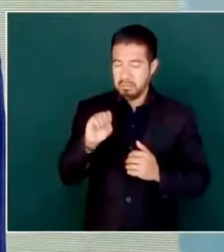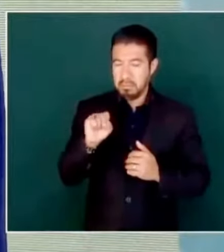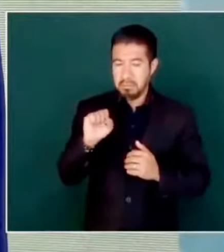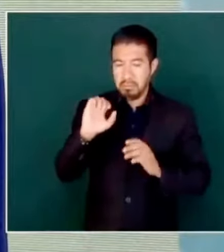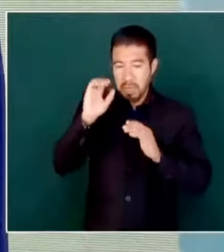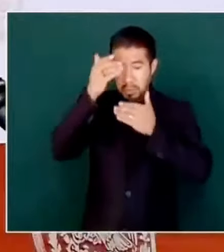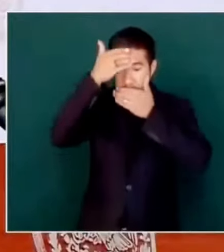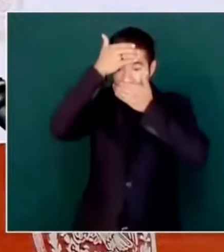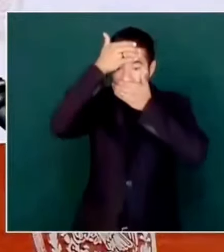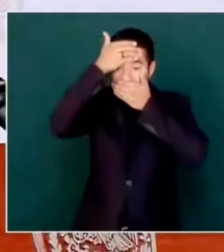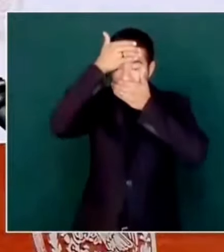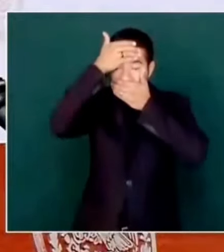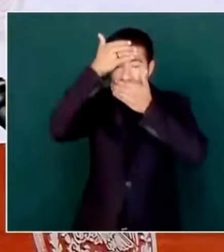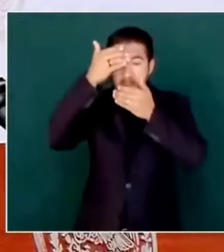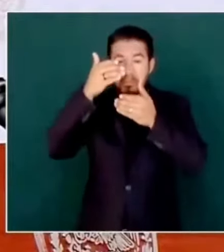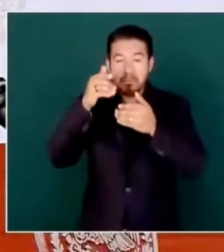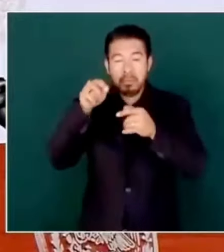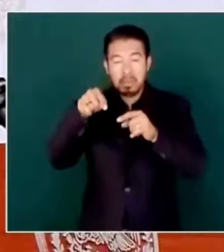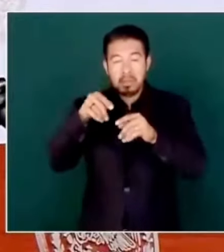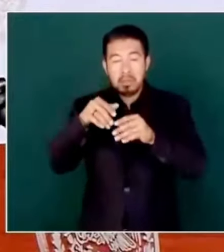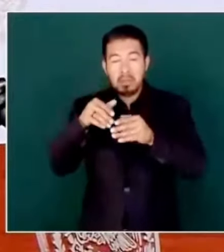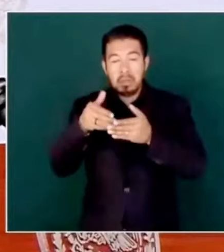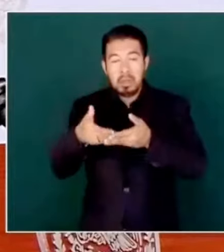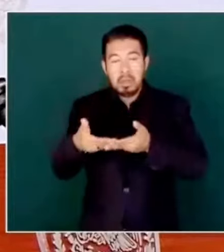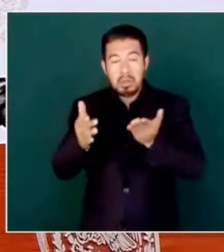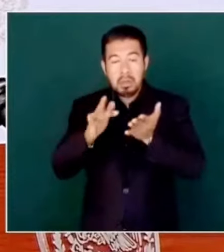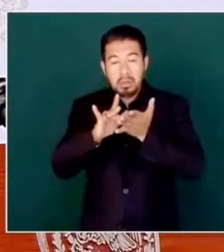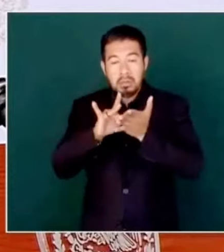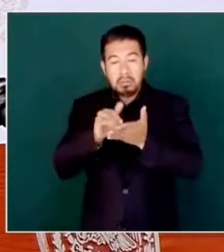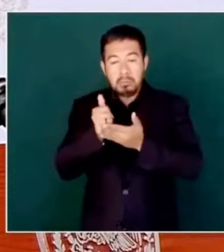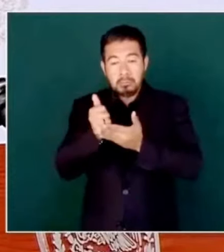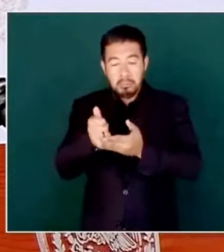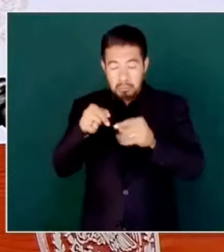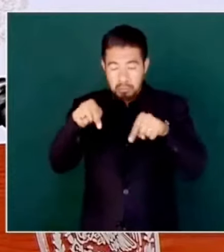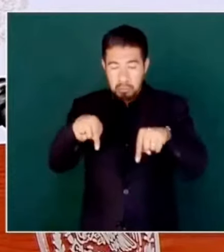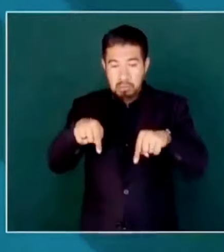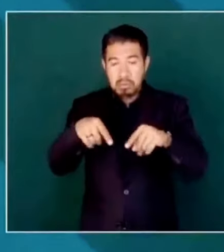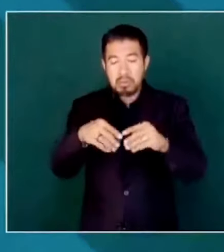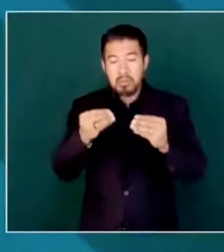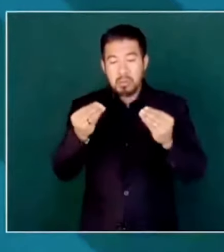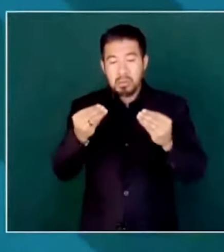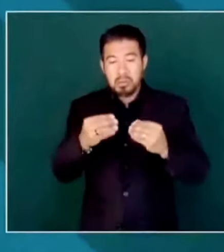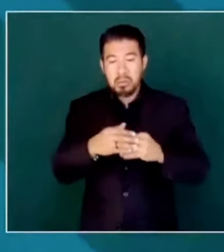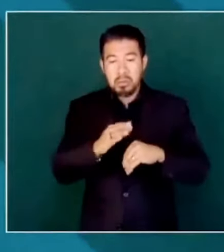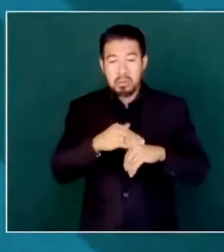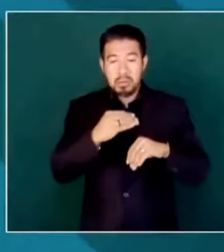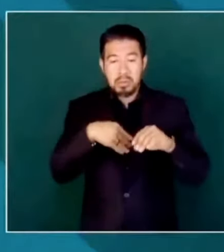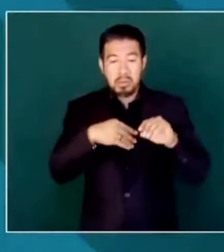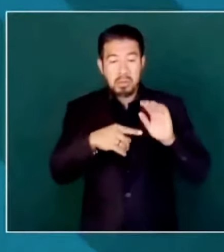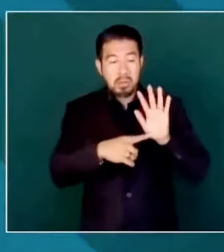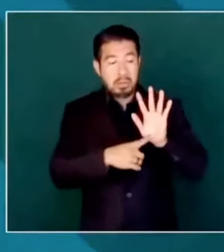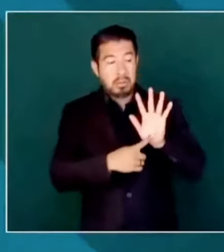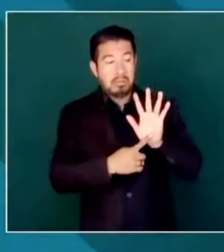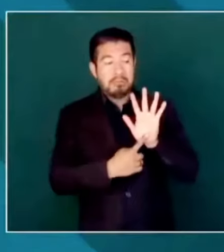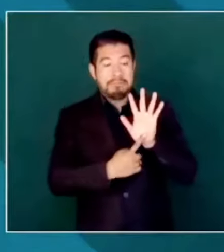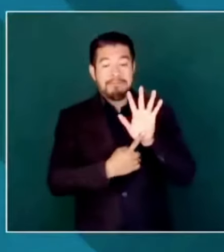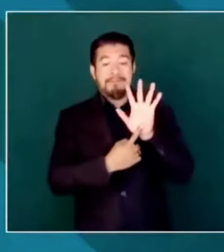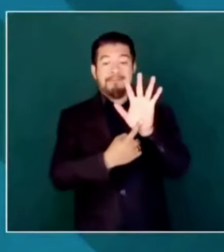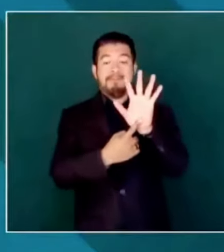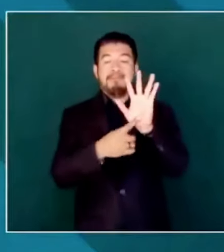porque dio a conocer un problema que